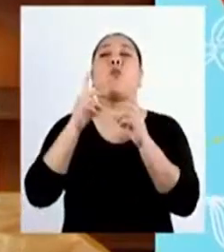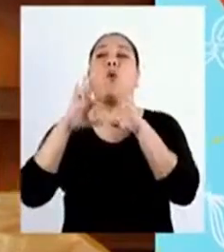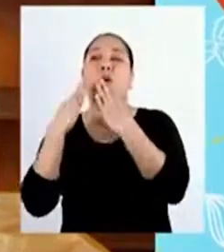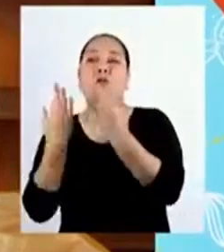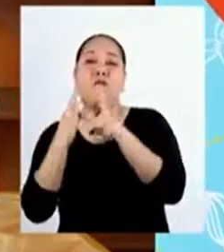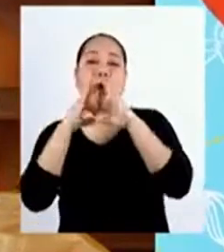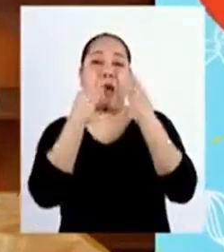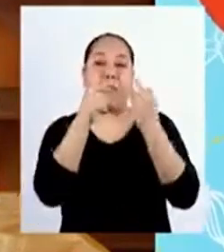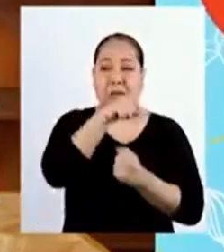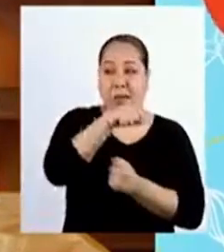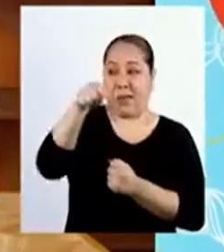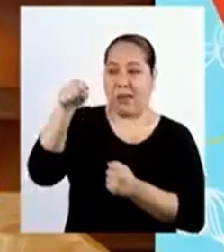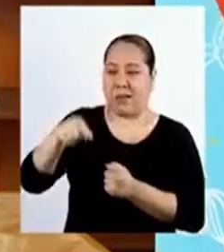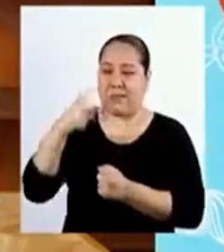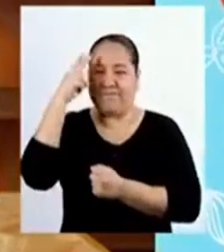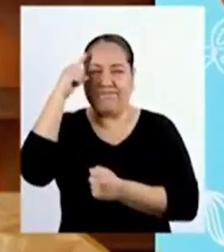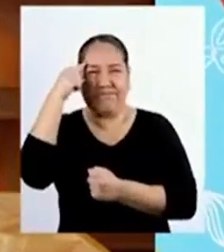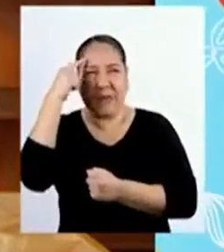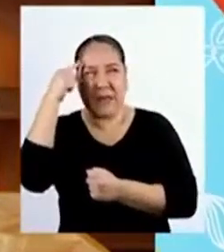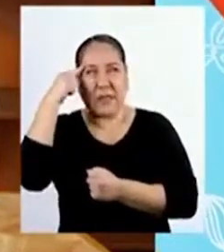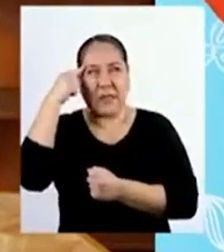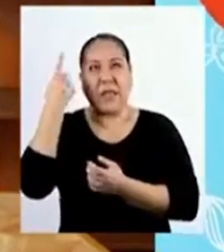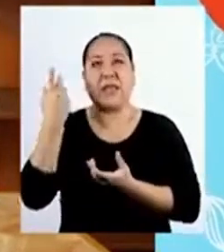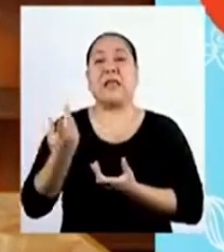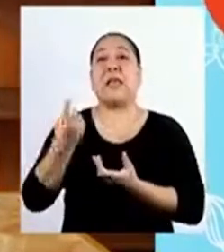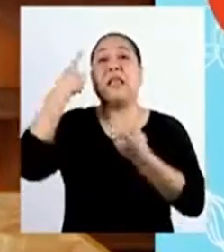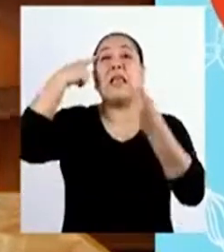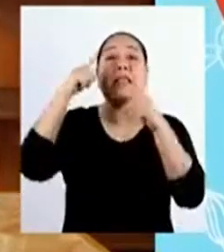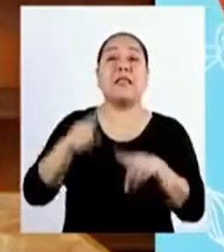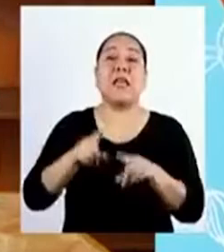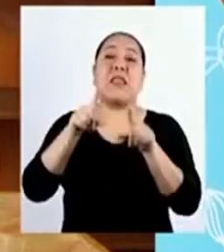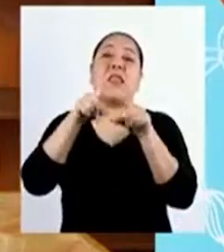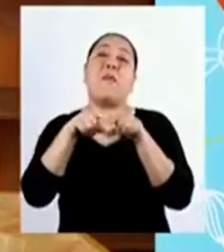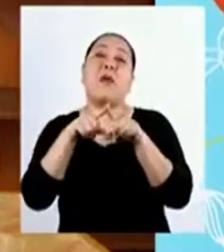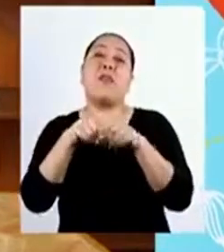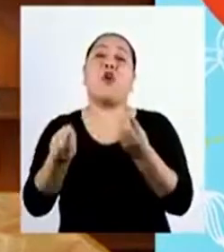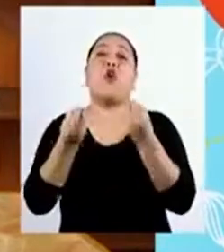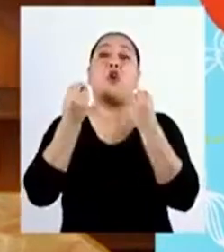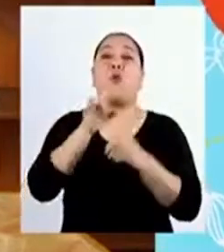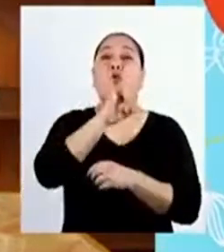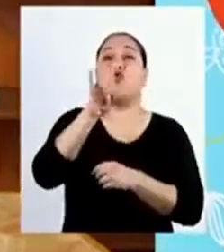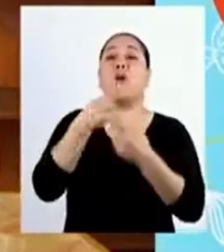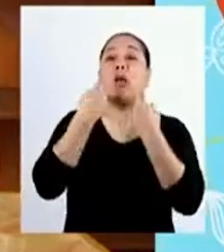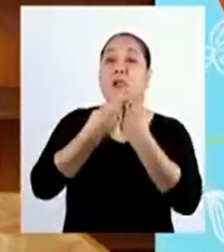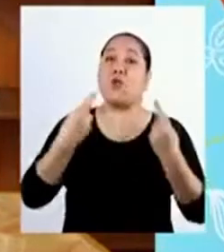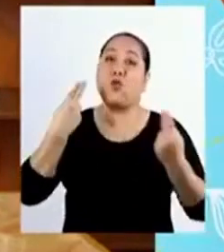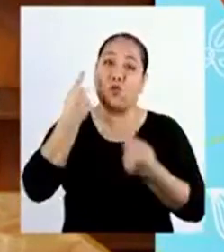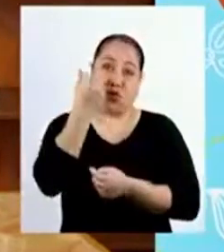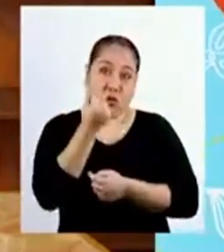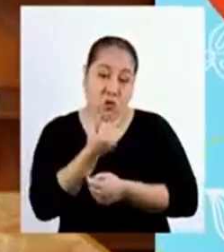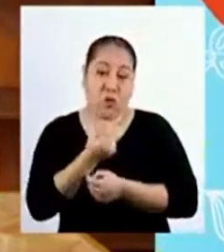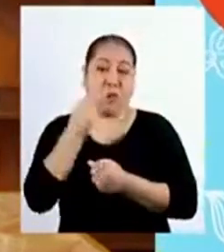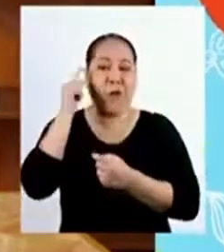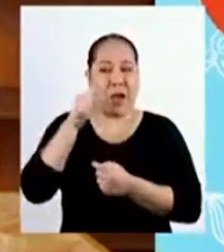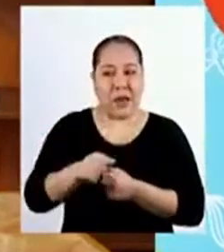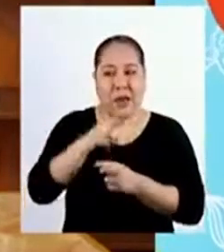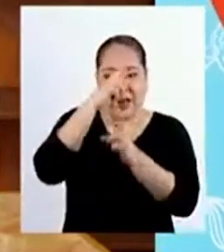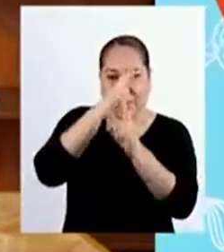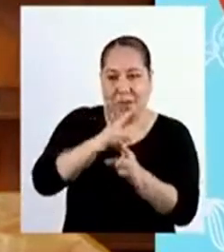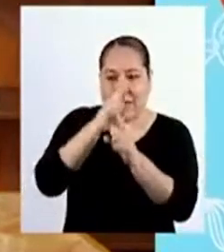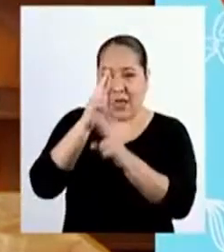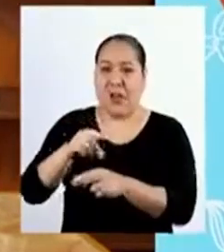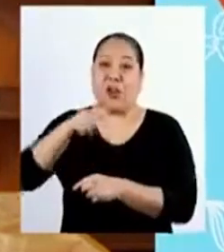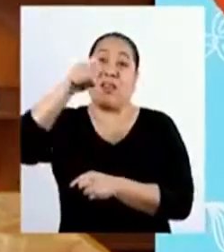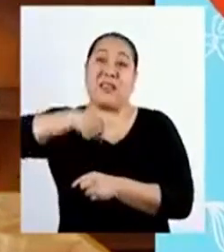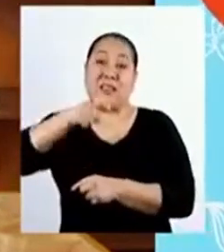familias se ven en la obligación de tomar decisiones respecto al uso de sus recursos económicos para cumplir con